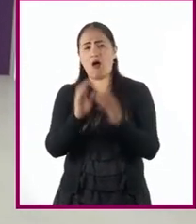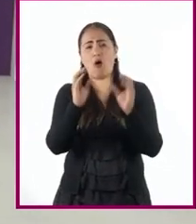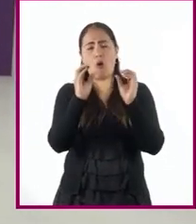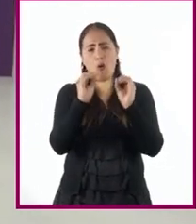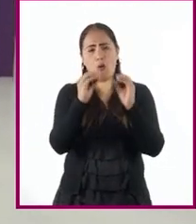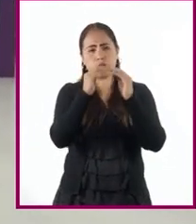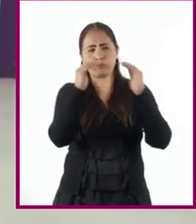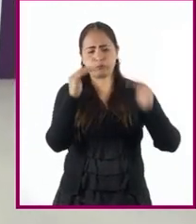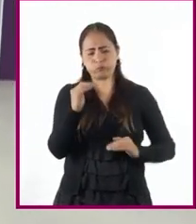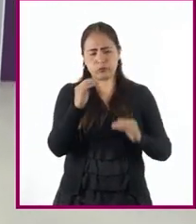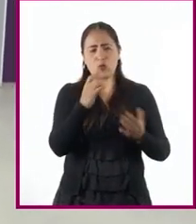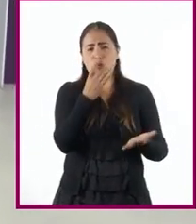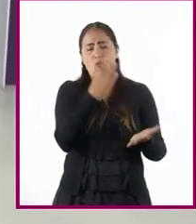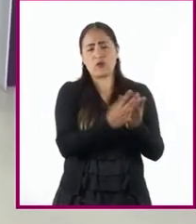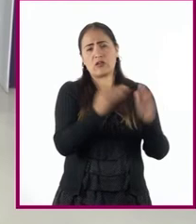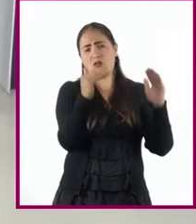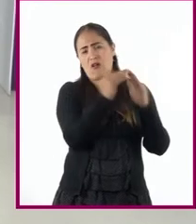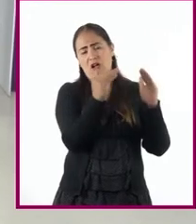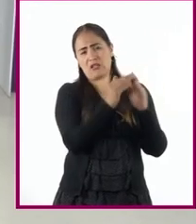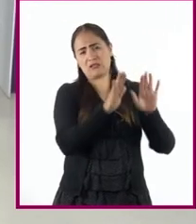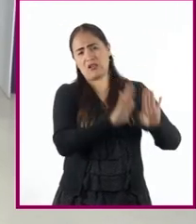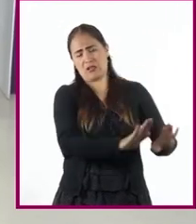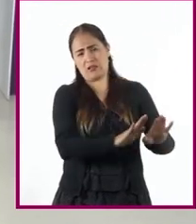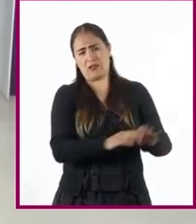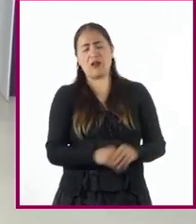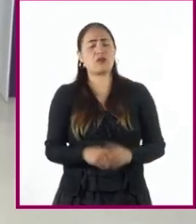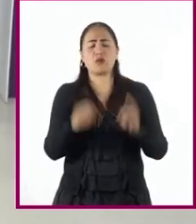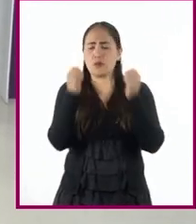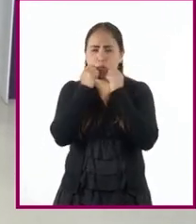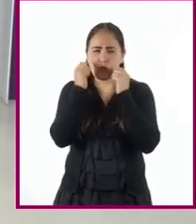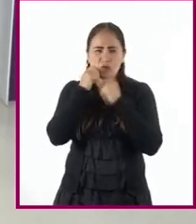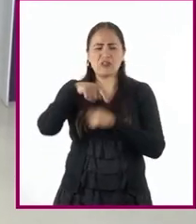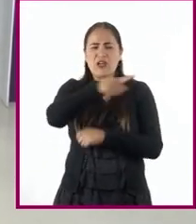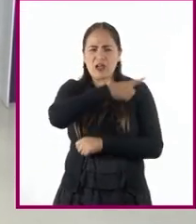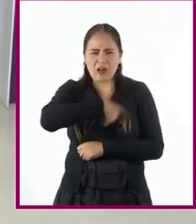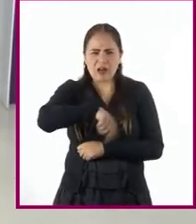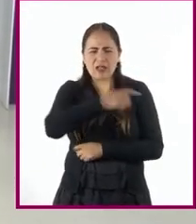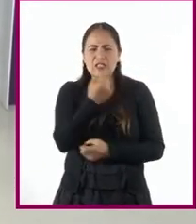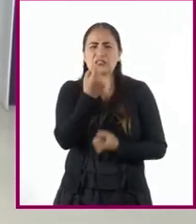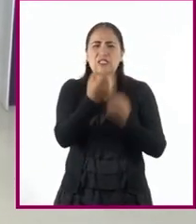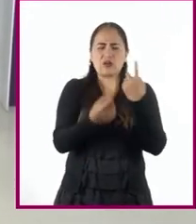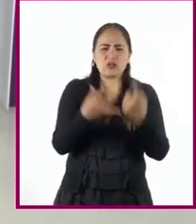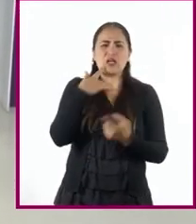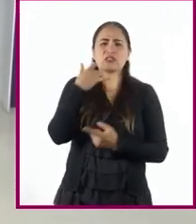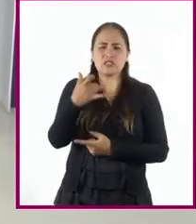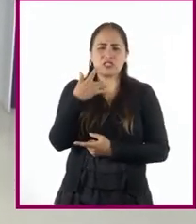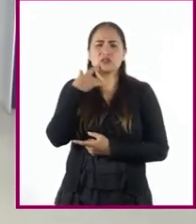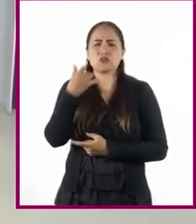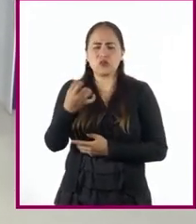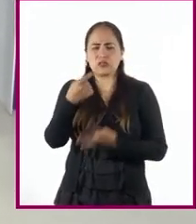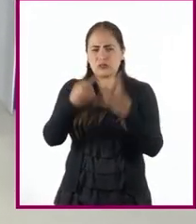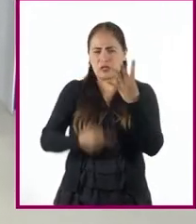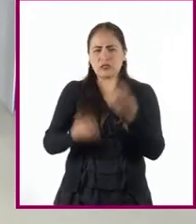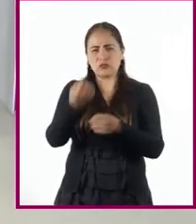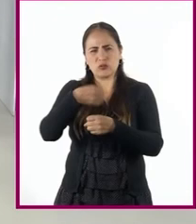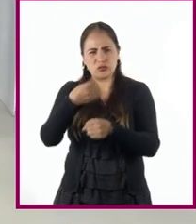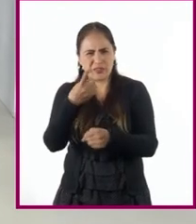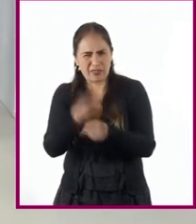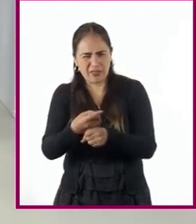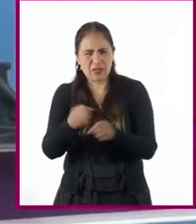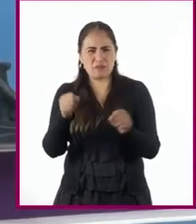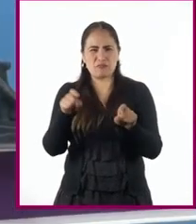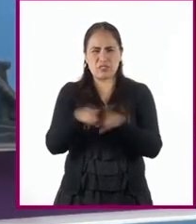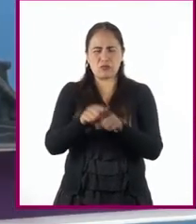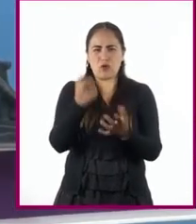a un ámbito familiar y privado, tuvieron una presencia importante en la sociedad y la economía novohispanas.